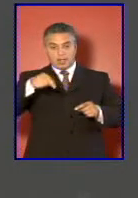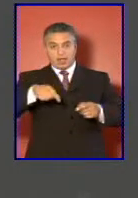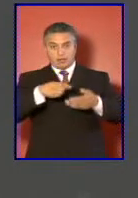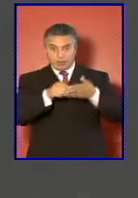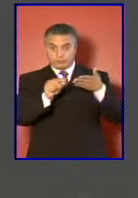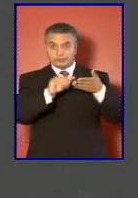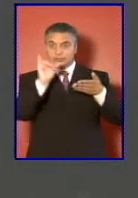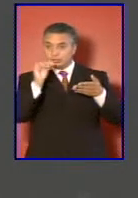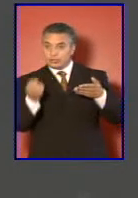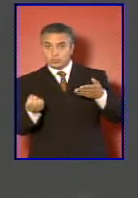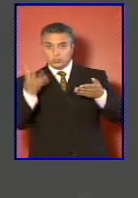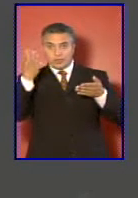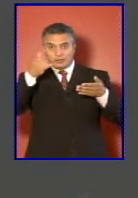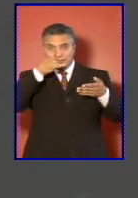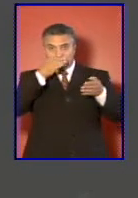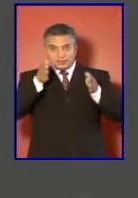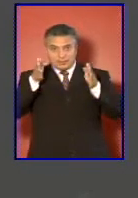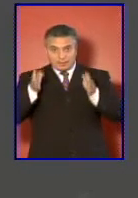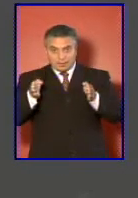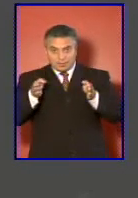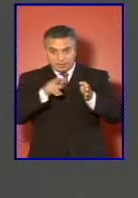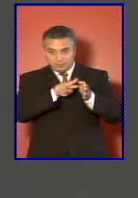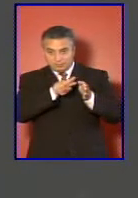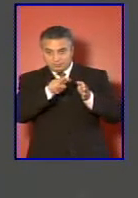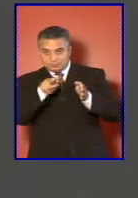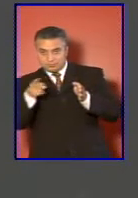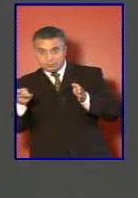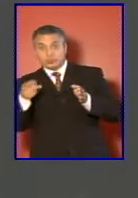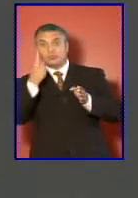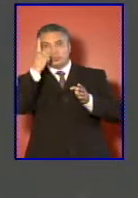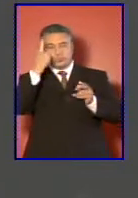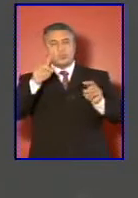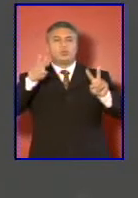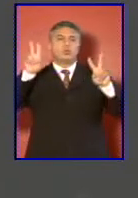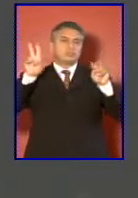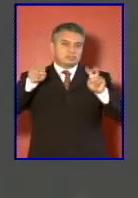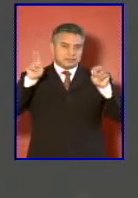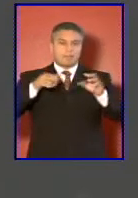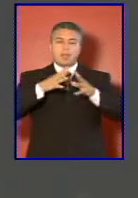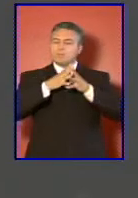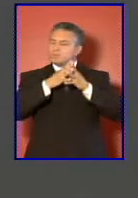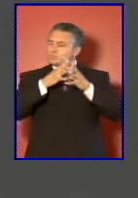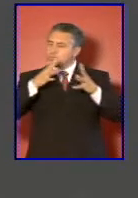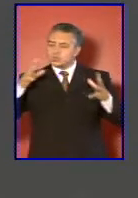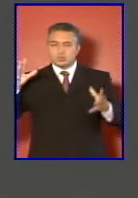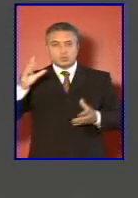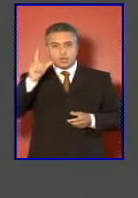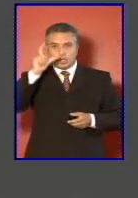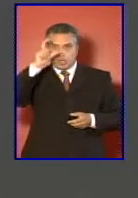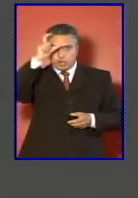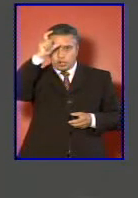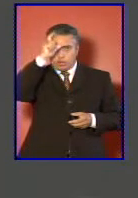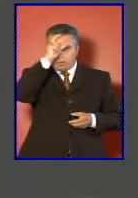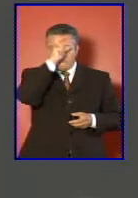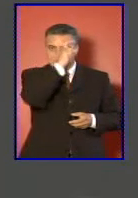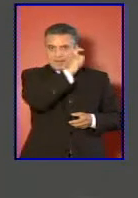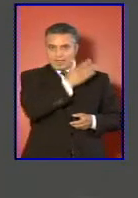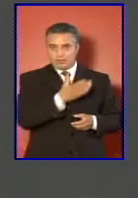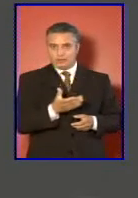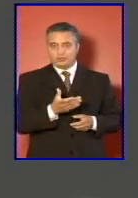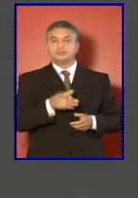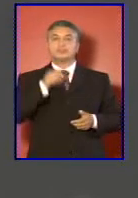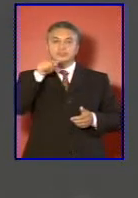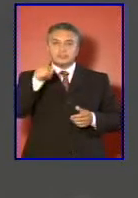es un tema extraordinariamente complejo. Por eso